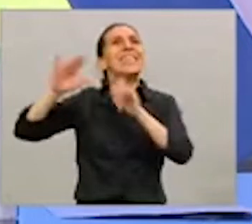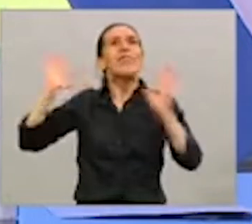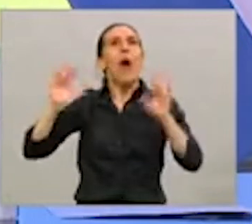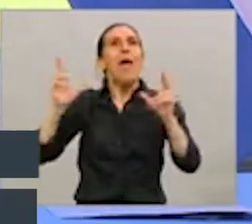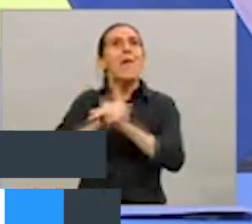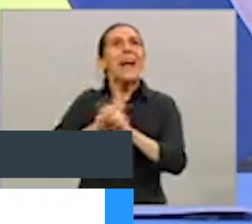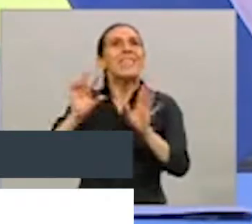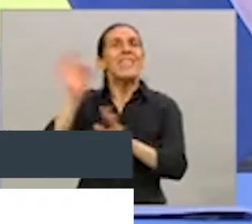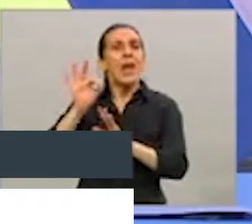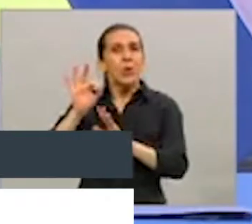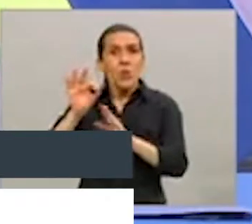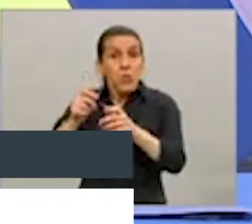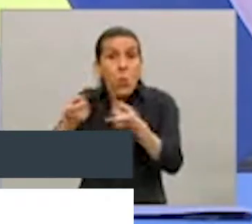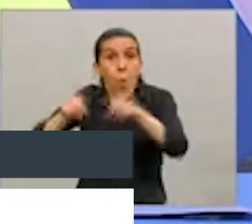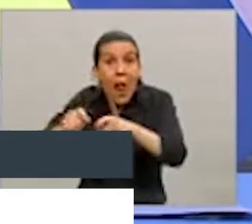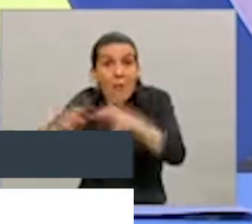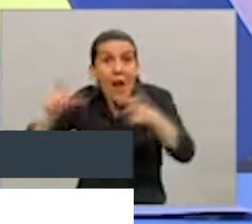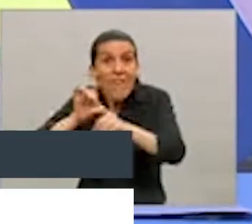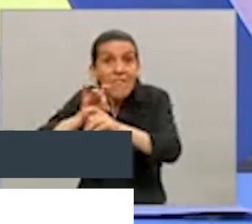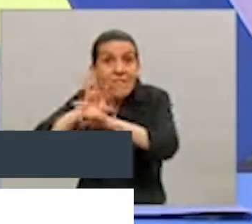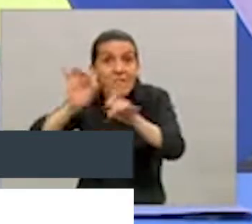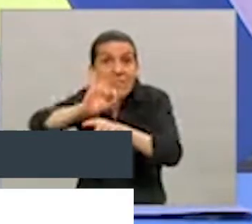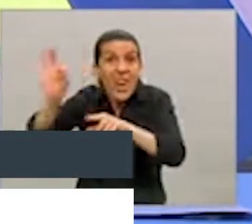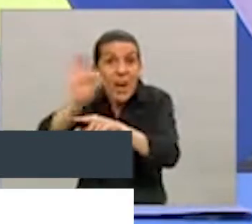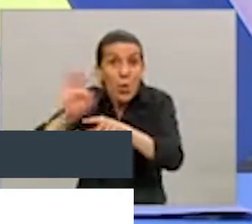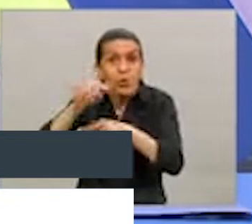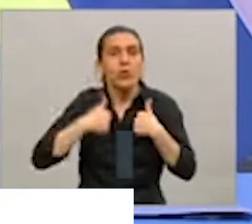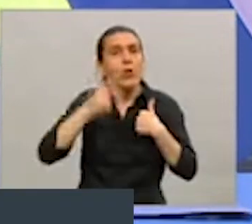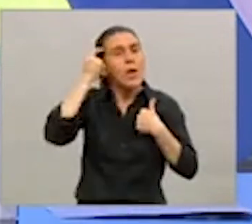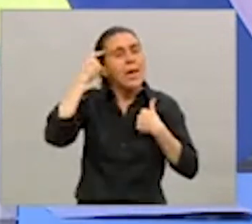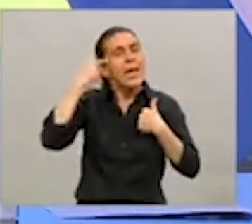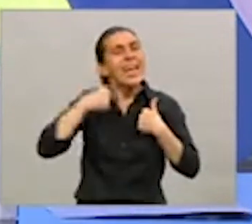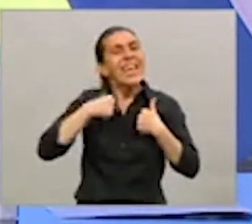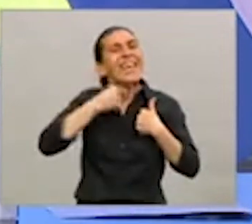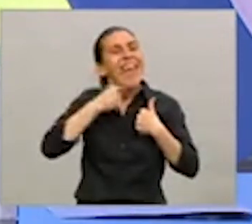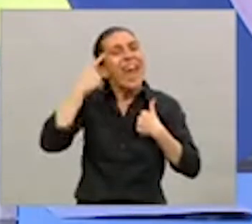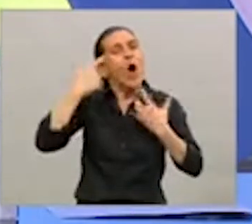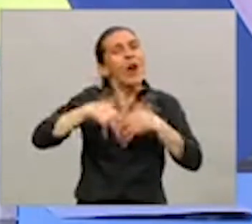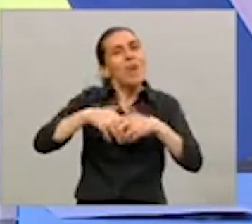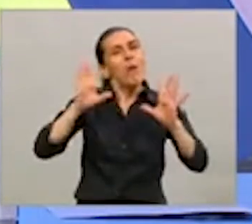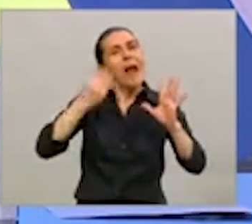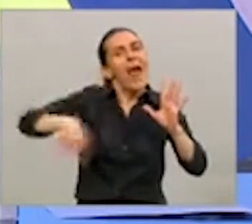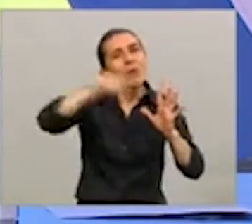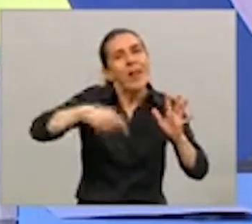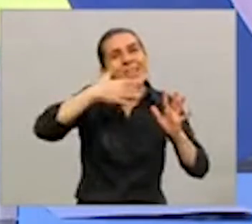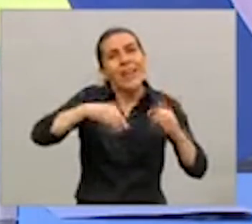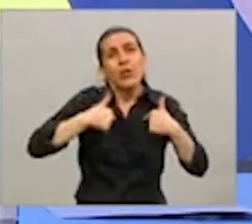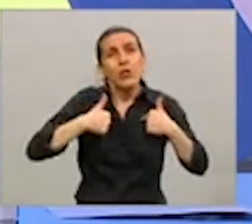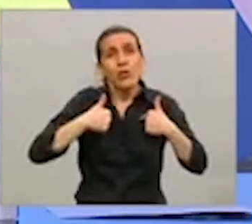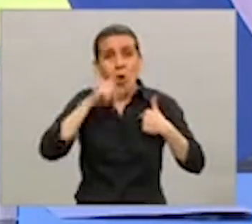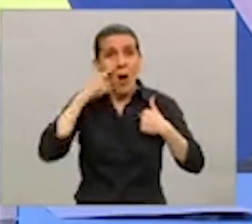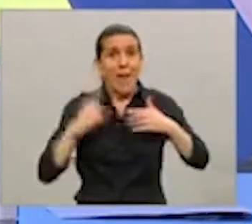Yo quiero hacer esta reflexión con ustedes, para que ustedes entiendan que Alberto Fernández, a la cabeza,